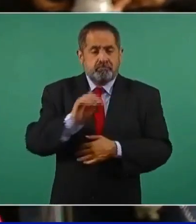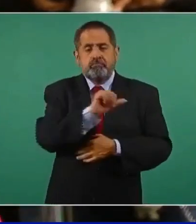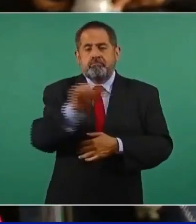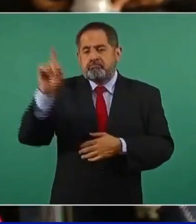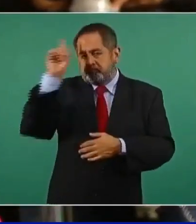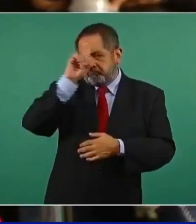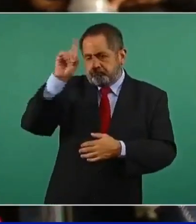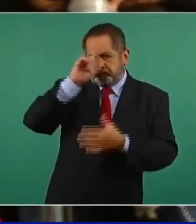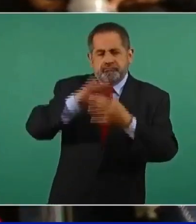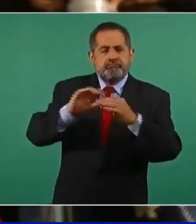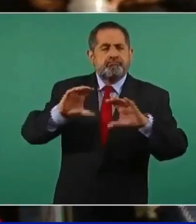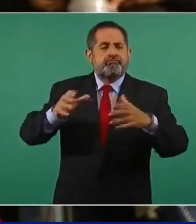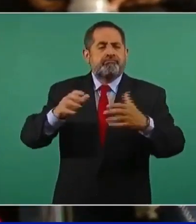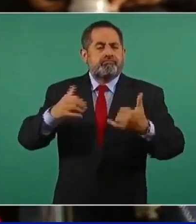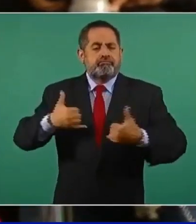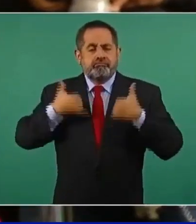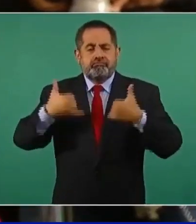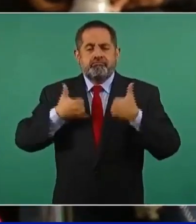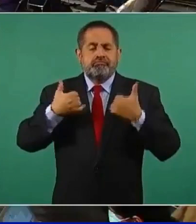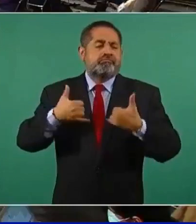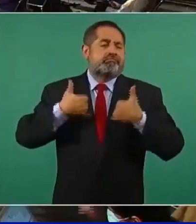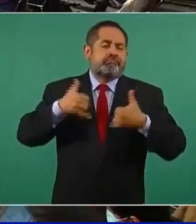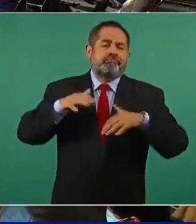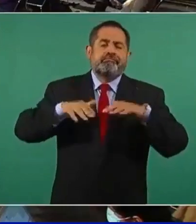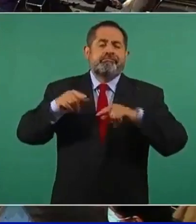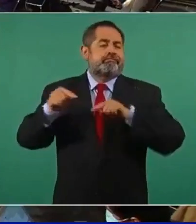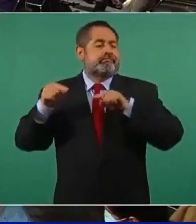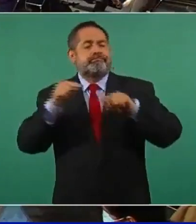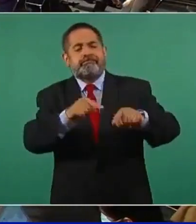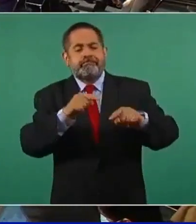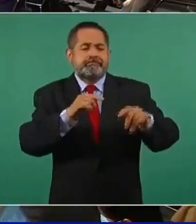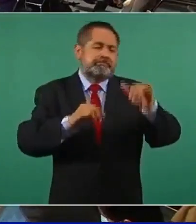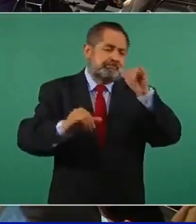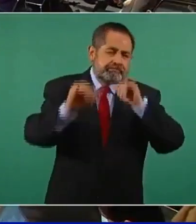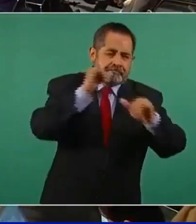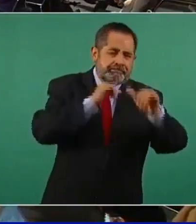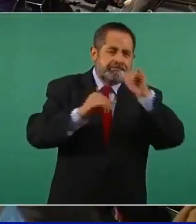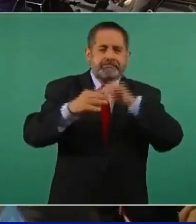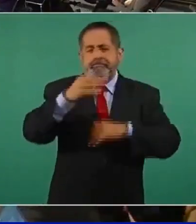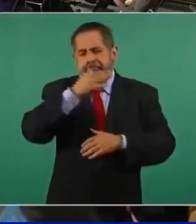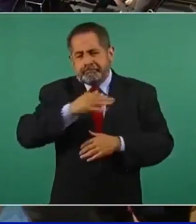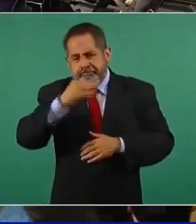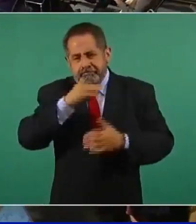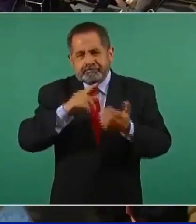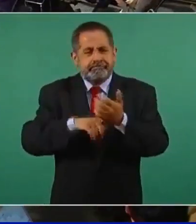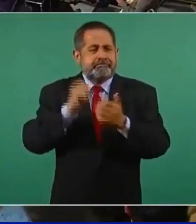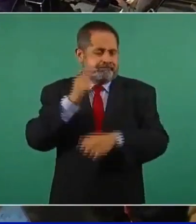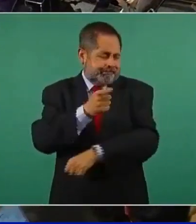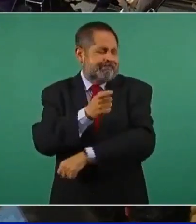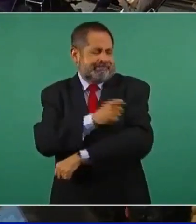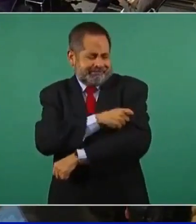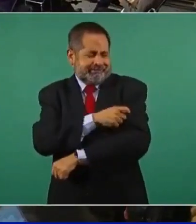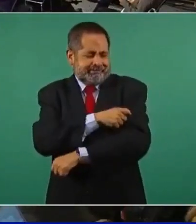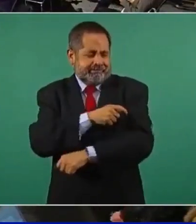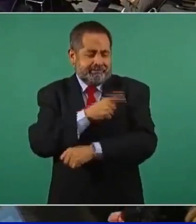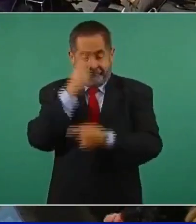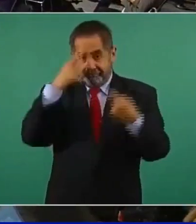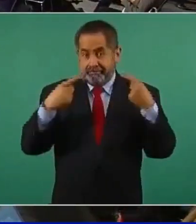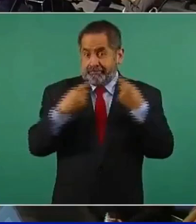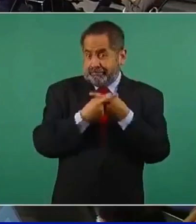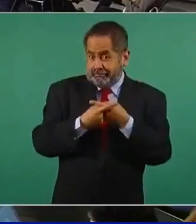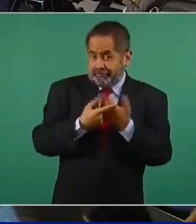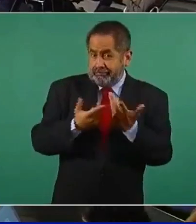porque comúnmente a veces salen de fiesta, a veces consumen quizá bebidas alcohólicas, quizá pueda tener la vacuna alguna repercusión.